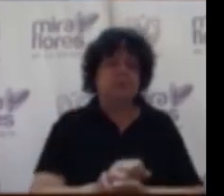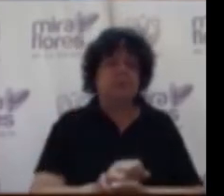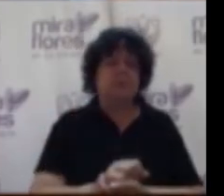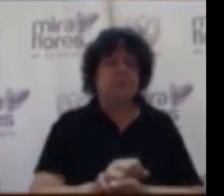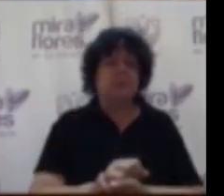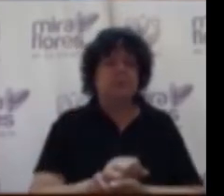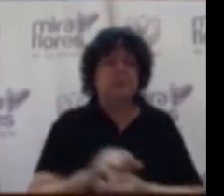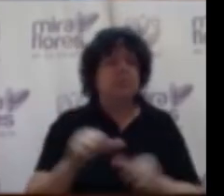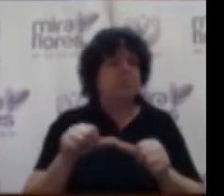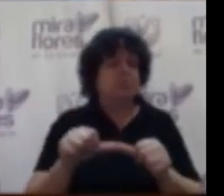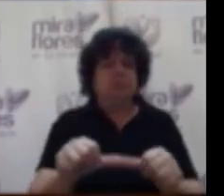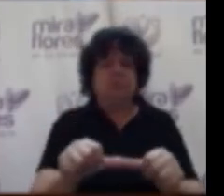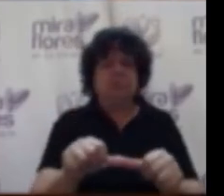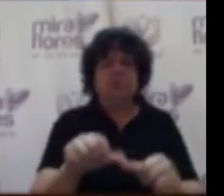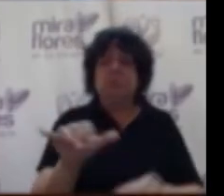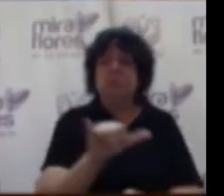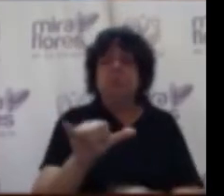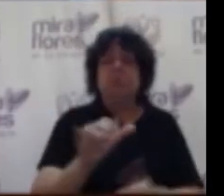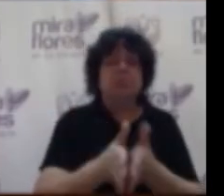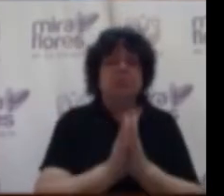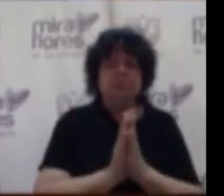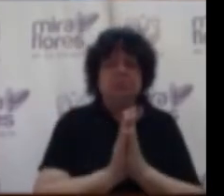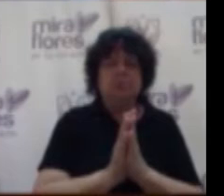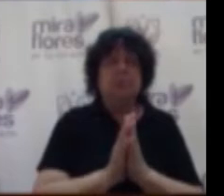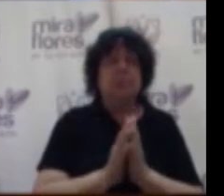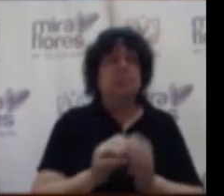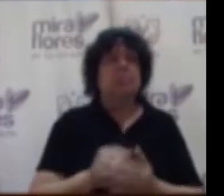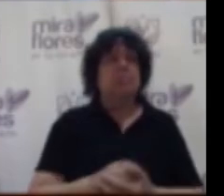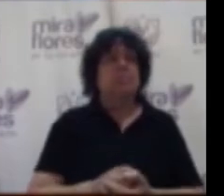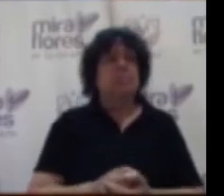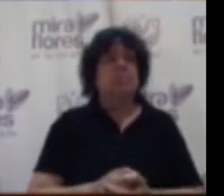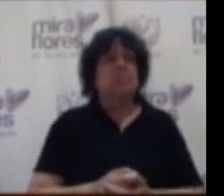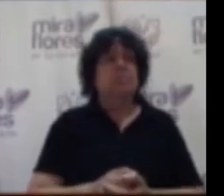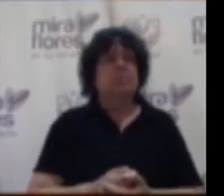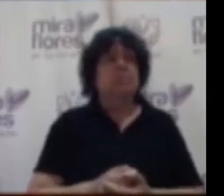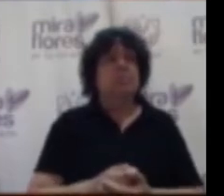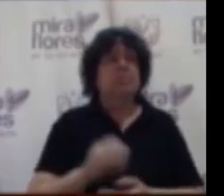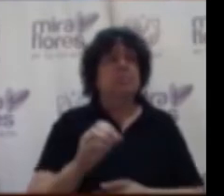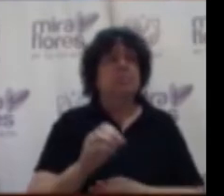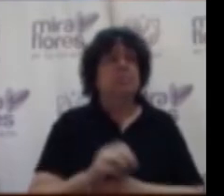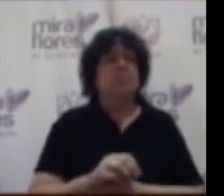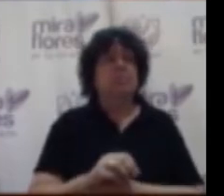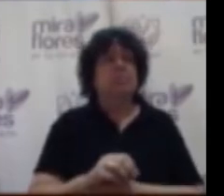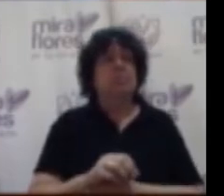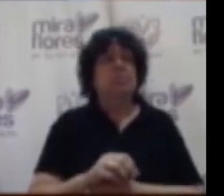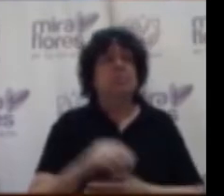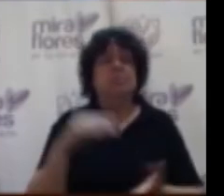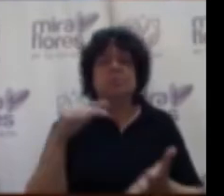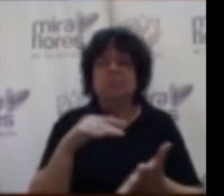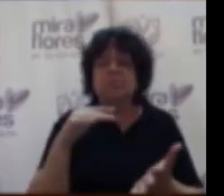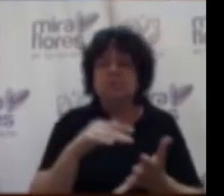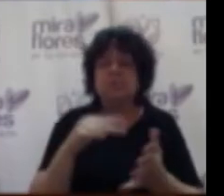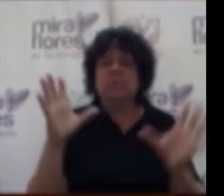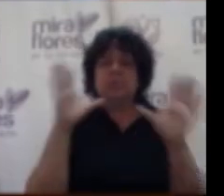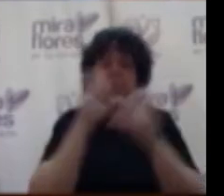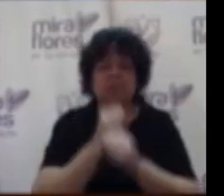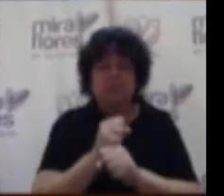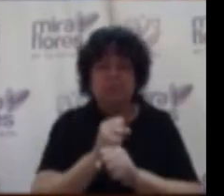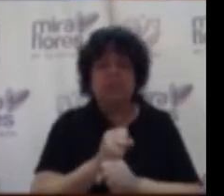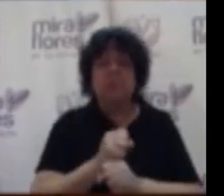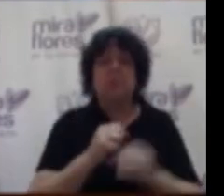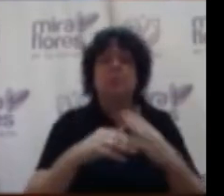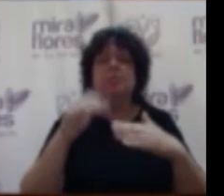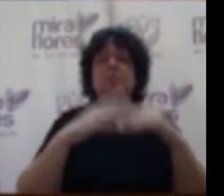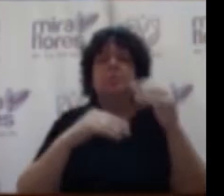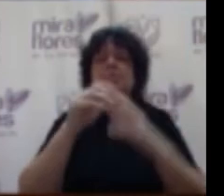este siguen siendo los mismos pedidos de oficinas administrativas la escuela de cursos a distancia en horario nocturno y